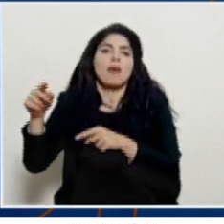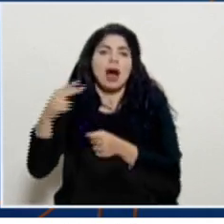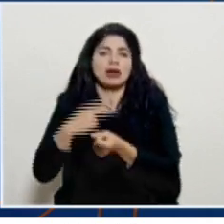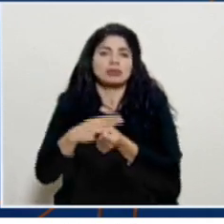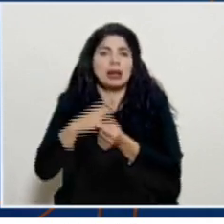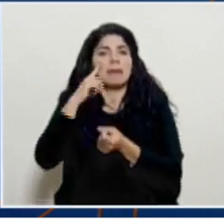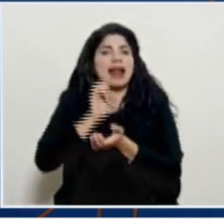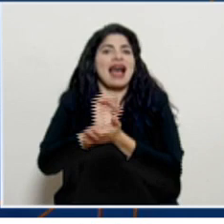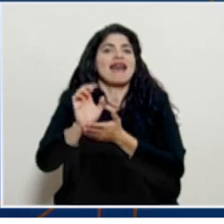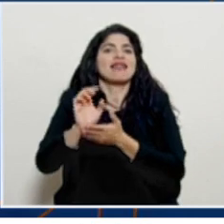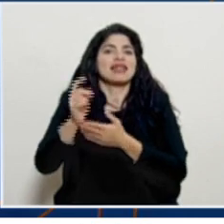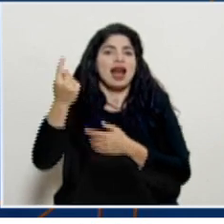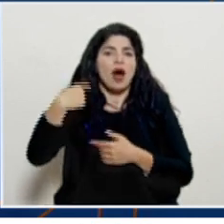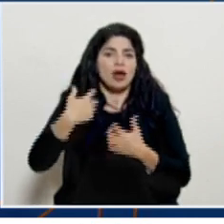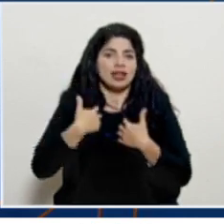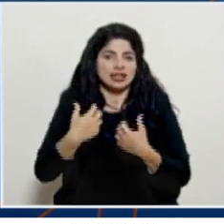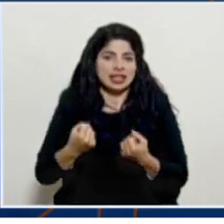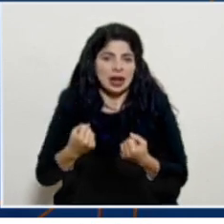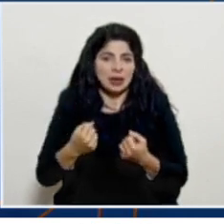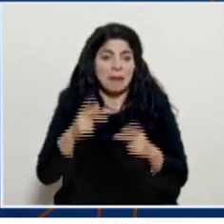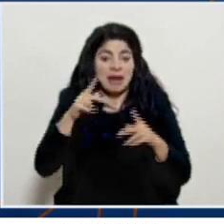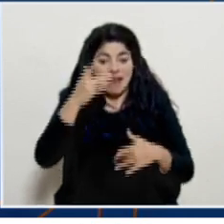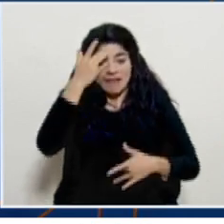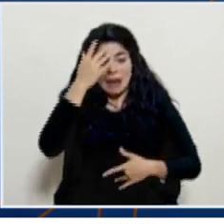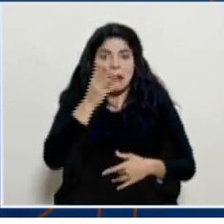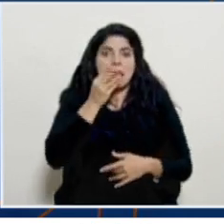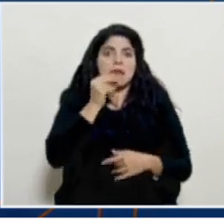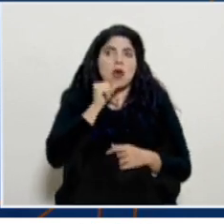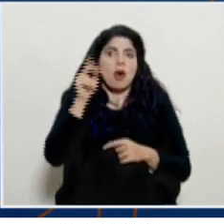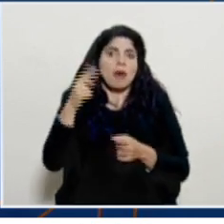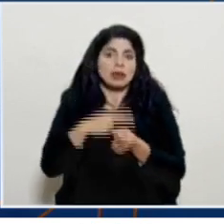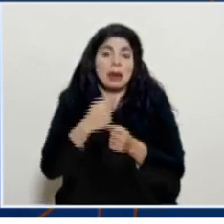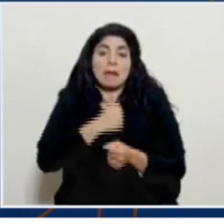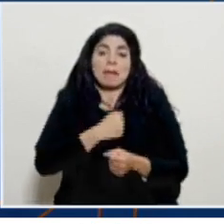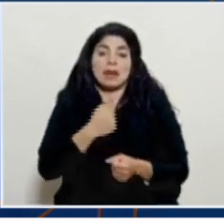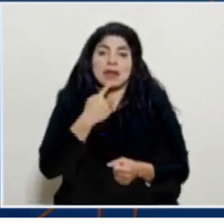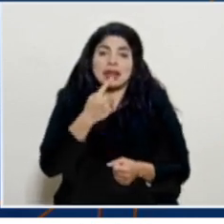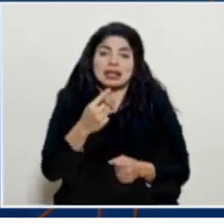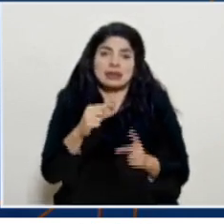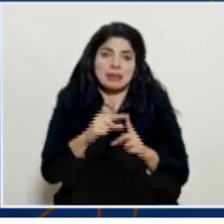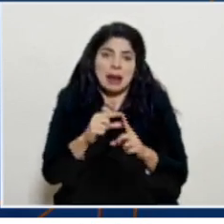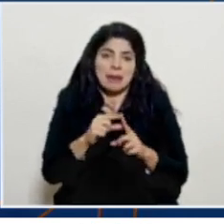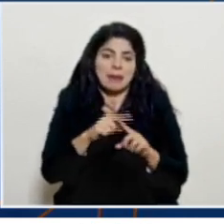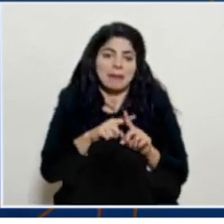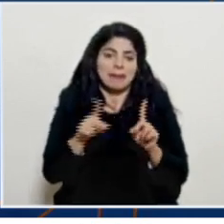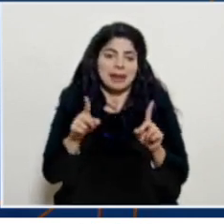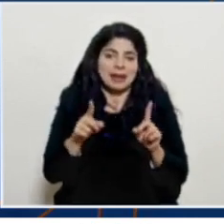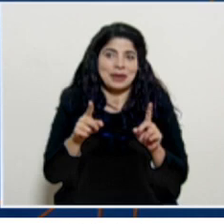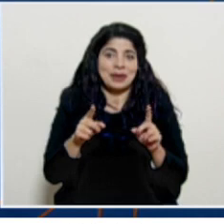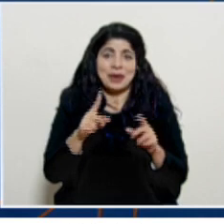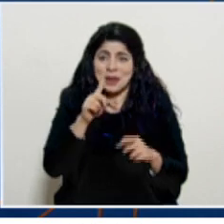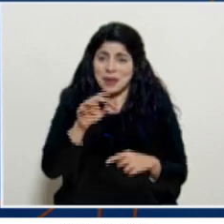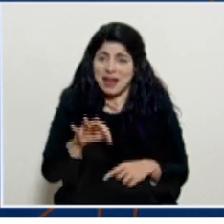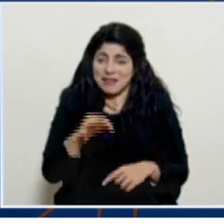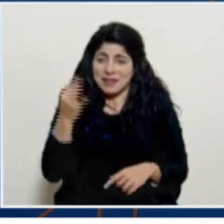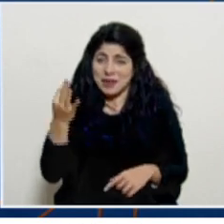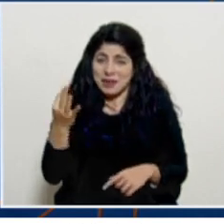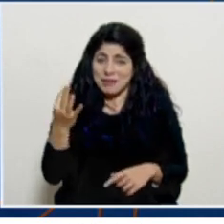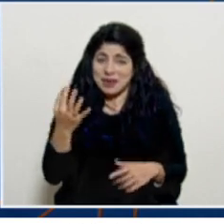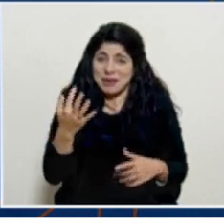orden sanitaria lo cual es una condición permítanme expresarlo de una manera